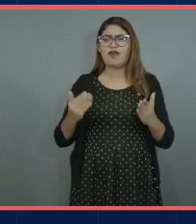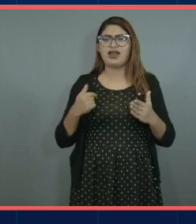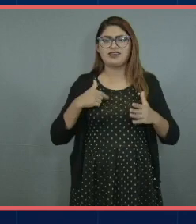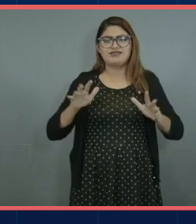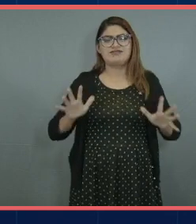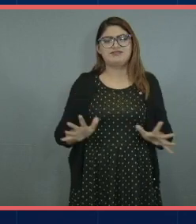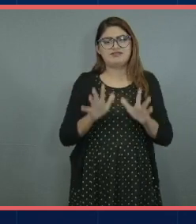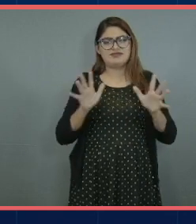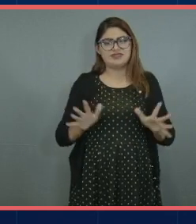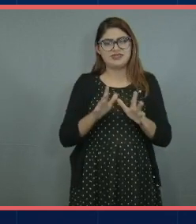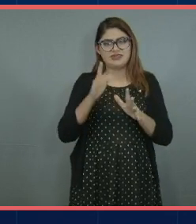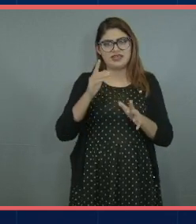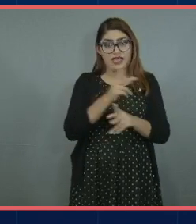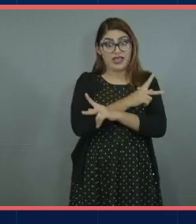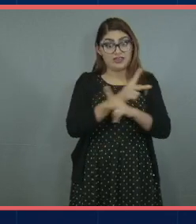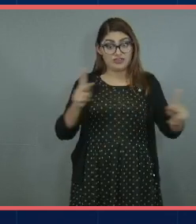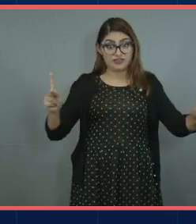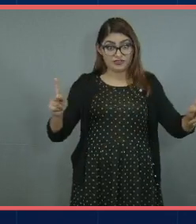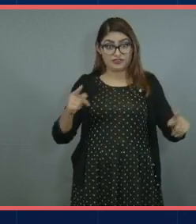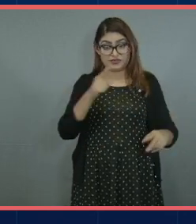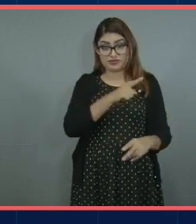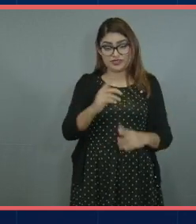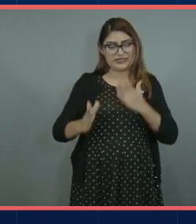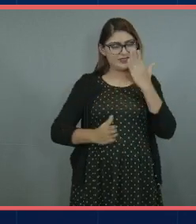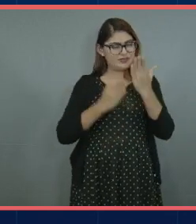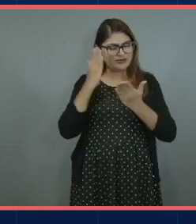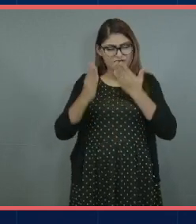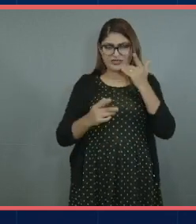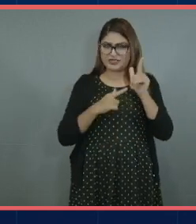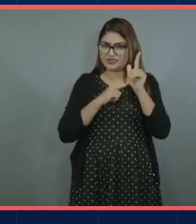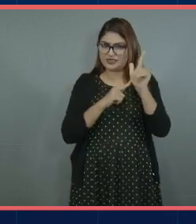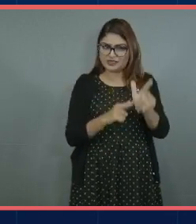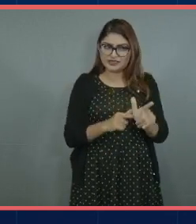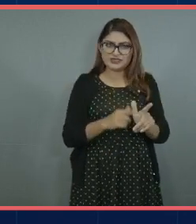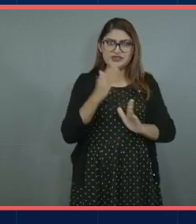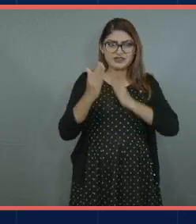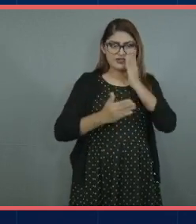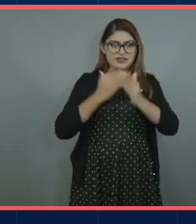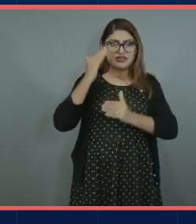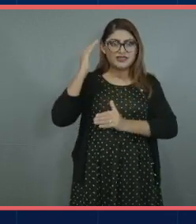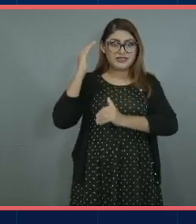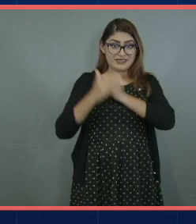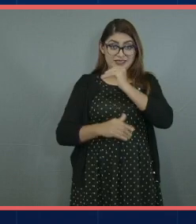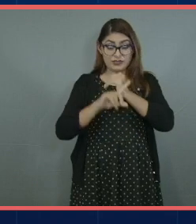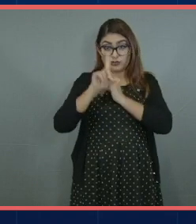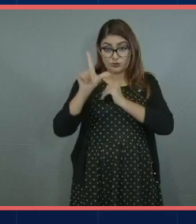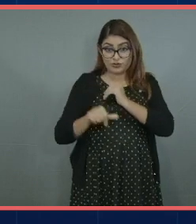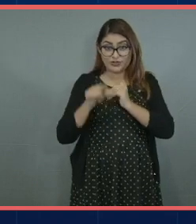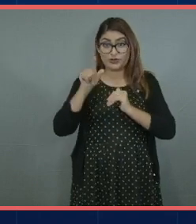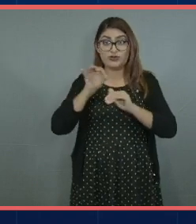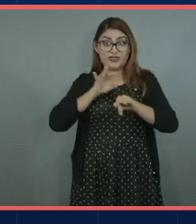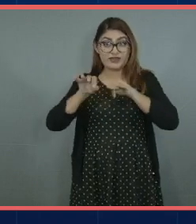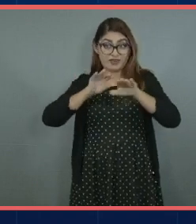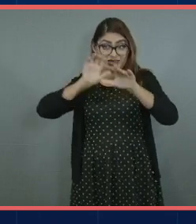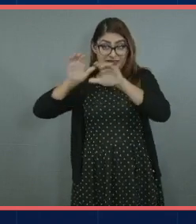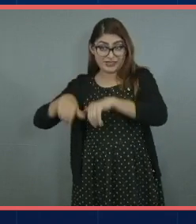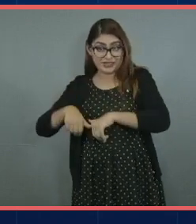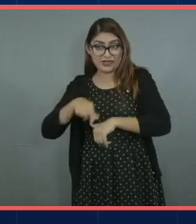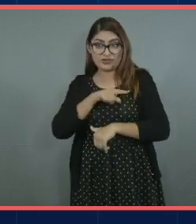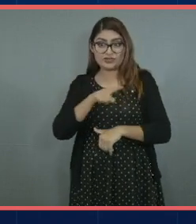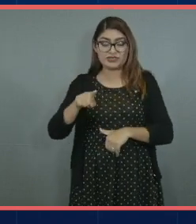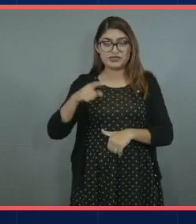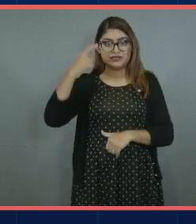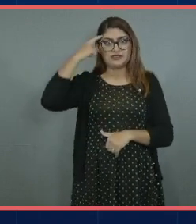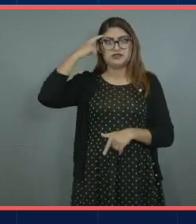a que a todos los invito a todos a terminar sus estudios y cuando inicie su vida laboral consideren siempre las oportunidades que esta gran